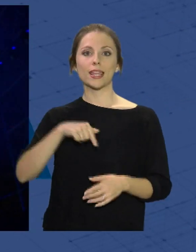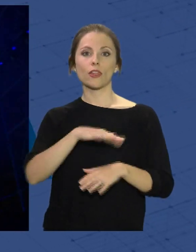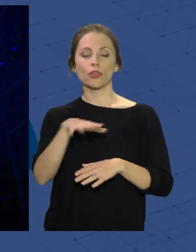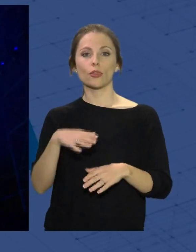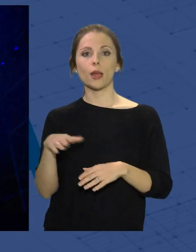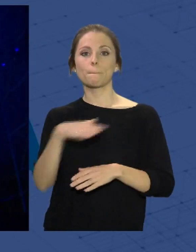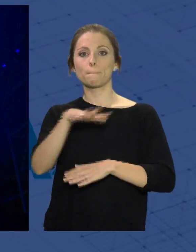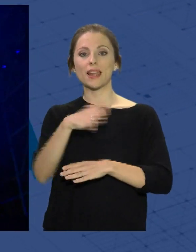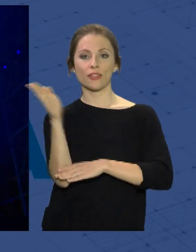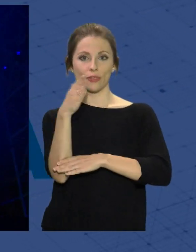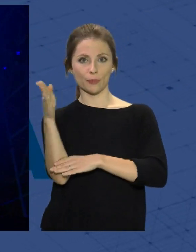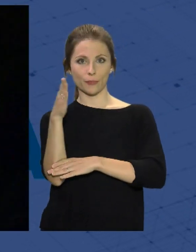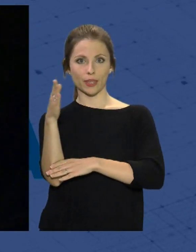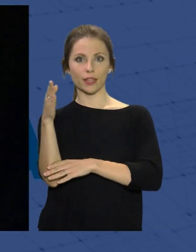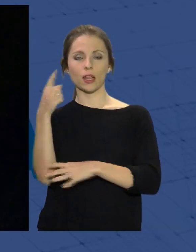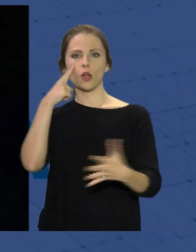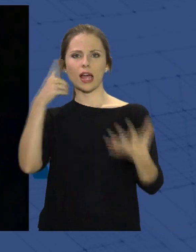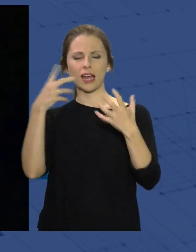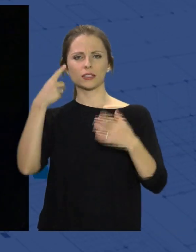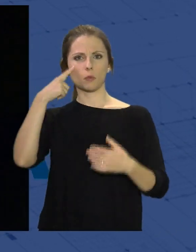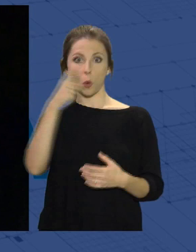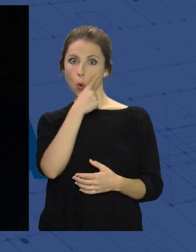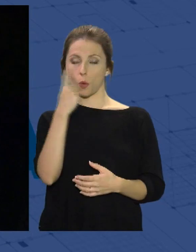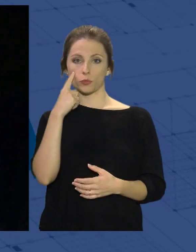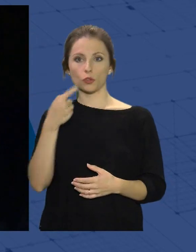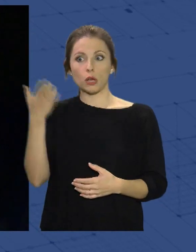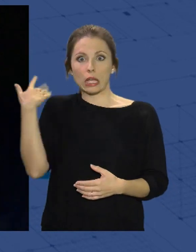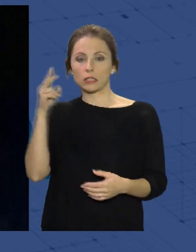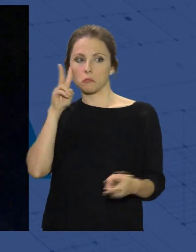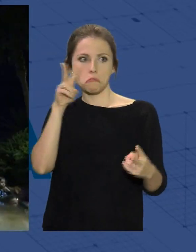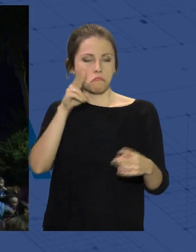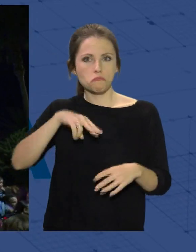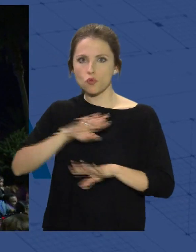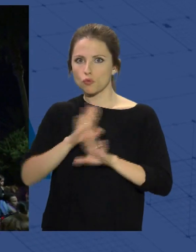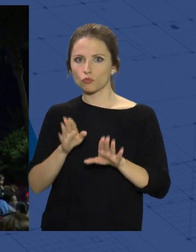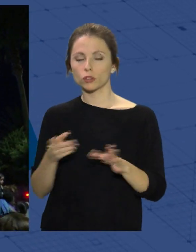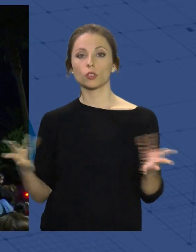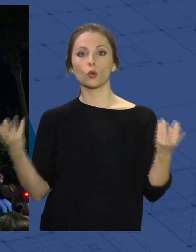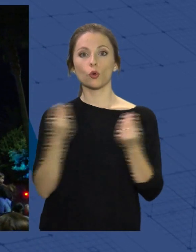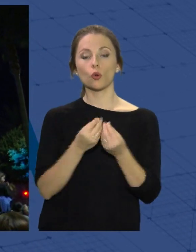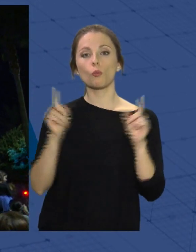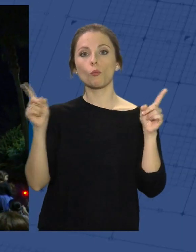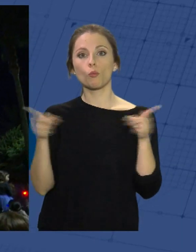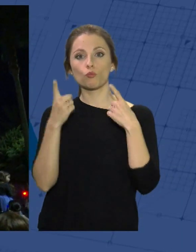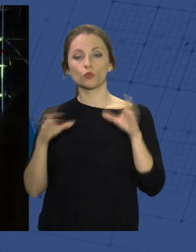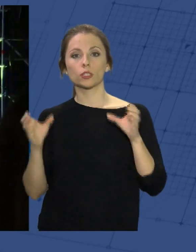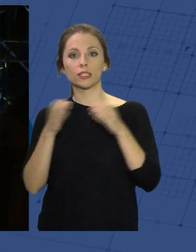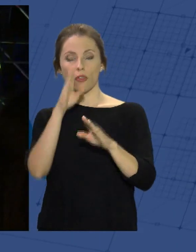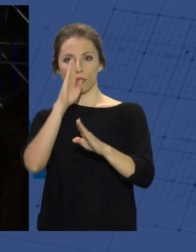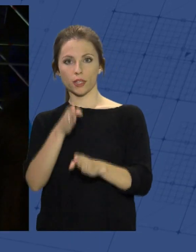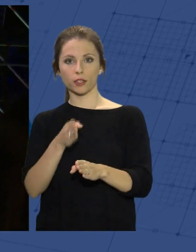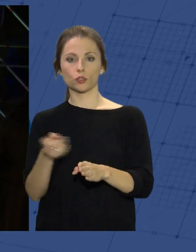Velas. Arte óptico con efectos visuales nunca antes vistos en Almería, combinado con la mejor música en directo a cargo de la compañía